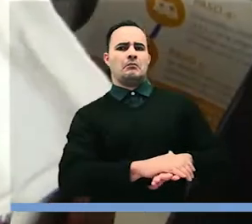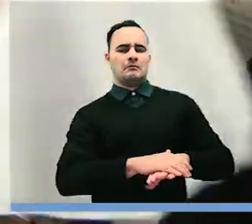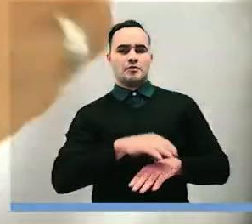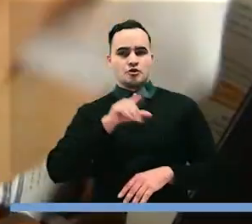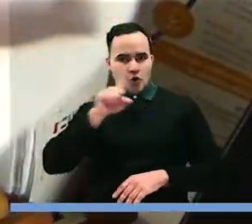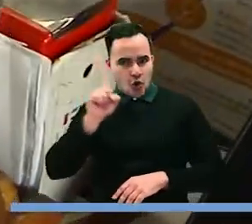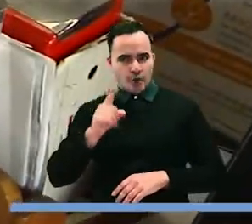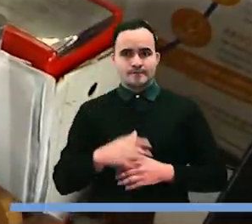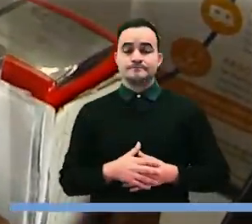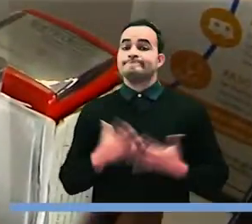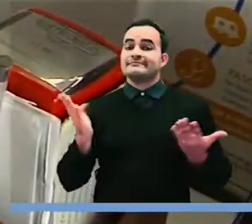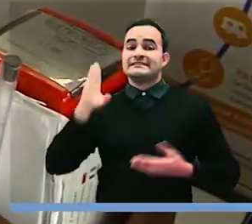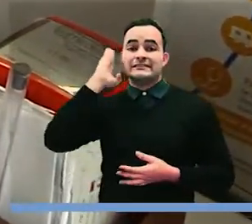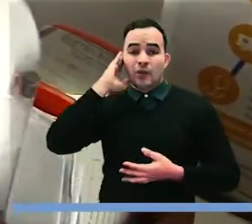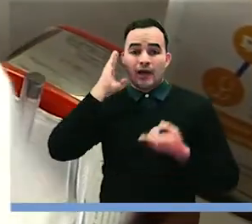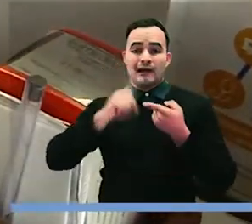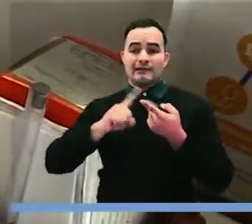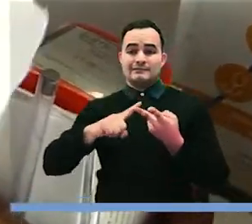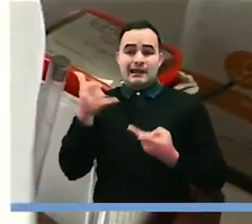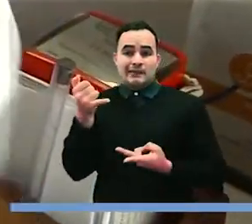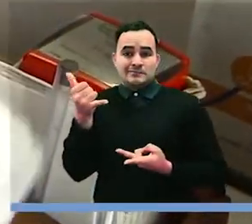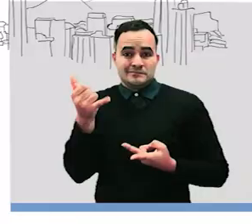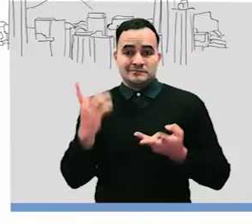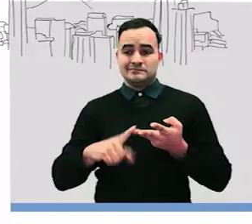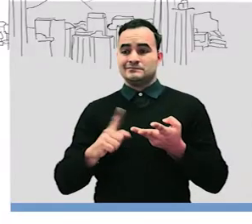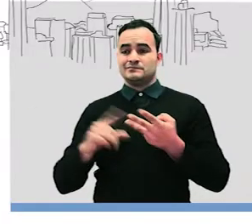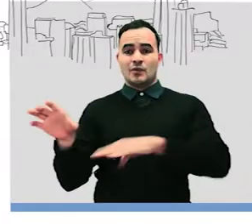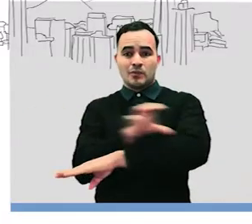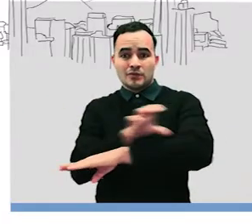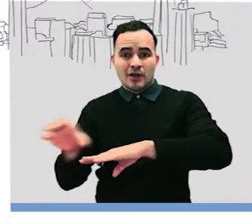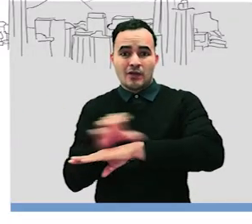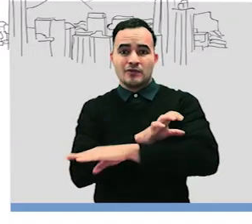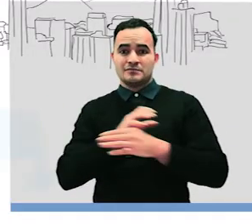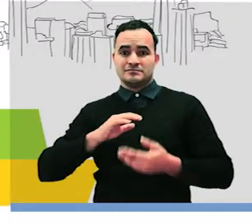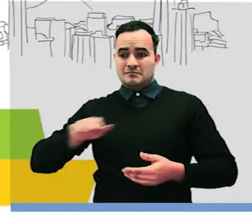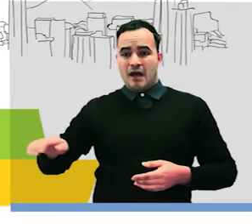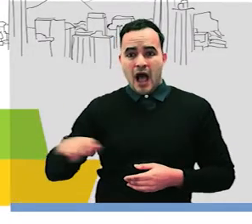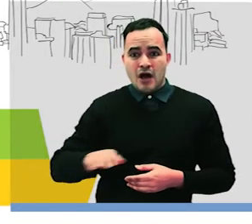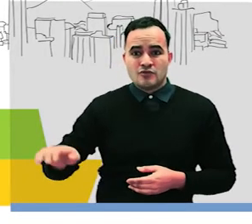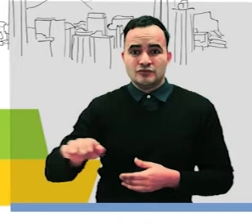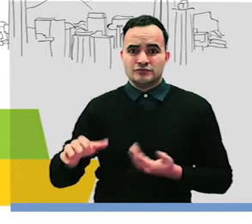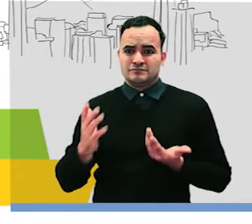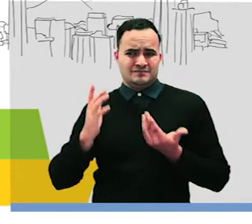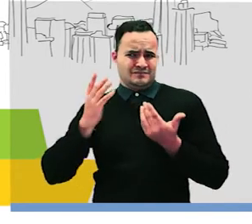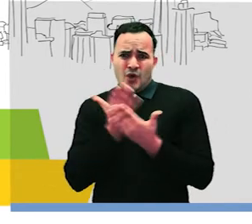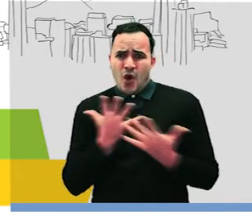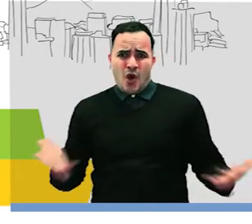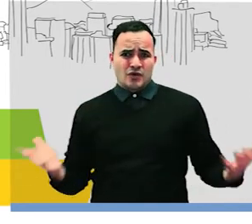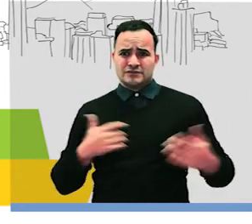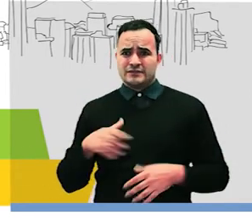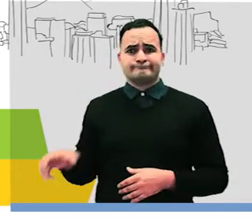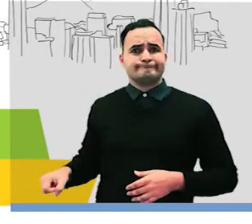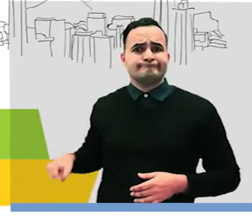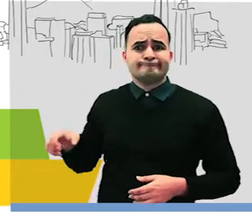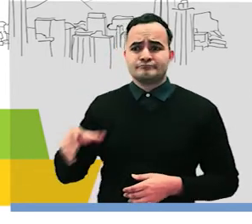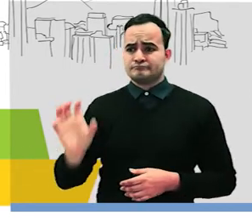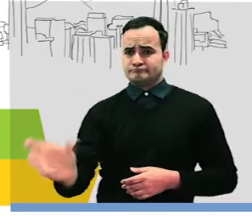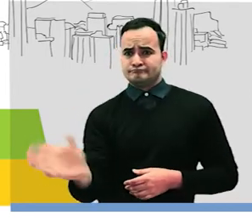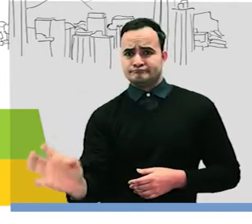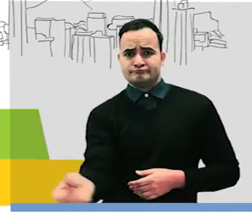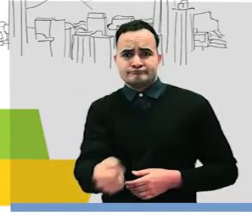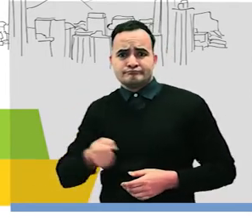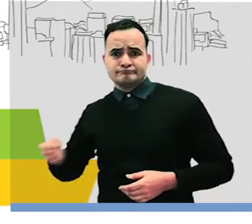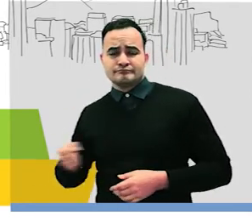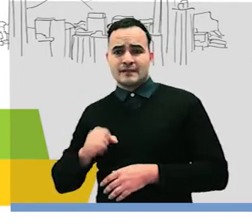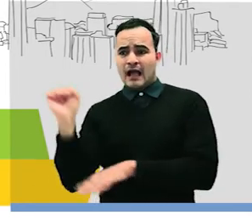puede alojar el virus para extremar cuidados. A través del celular, lapiceros, el computador, el mouse, tantas cosas que tocamos,